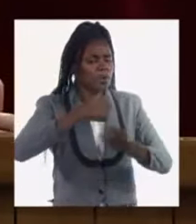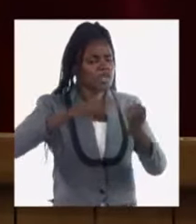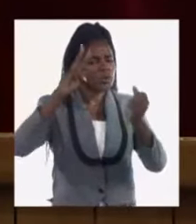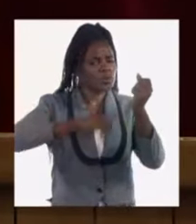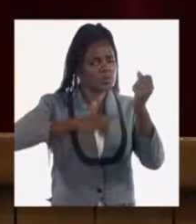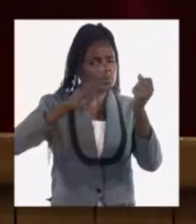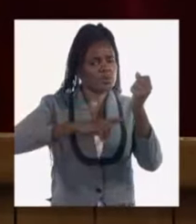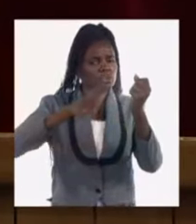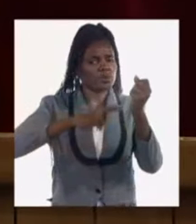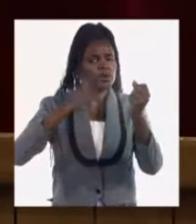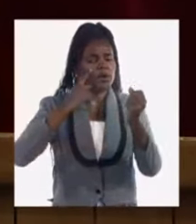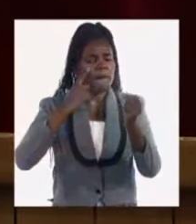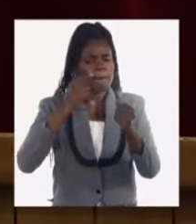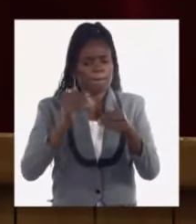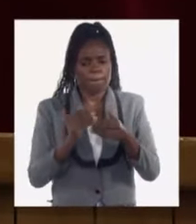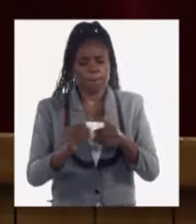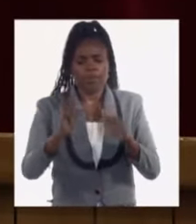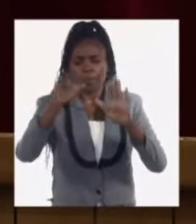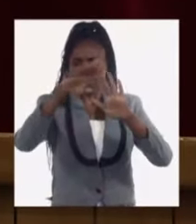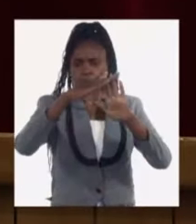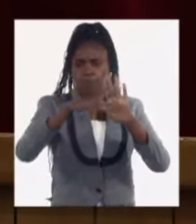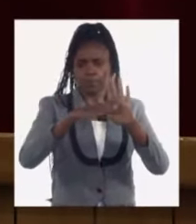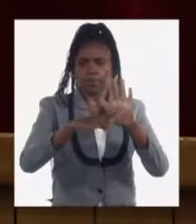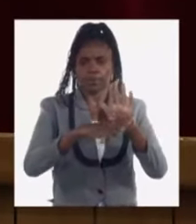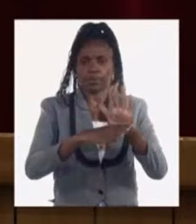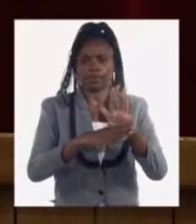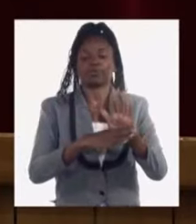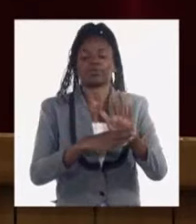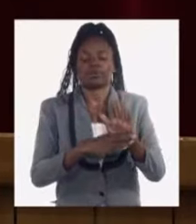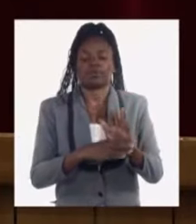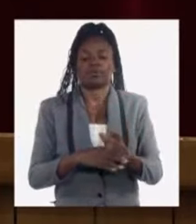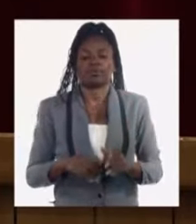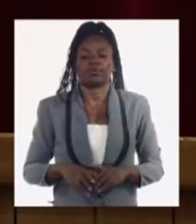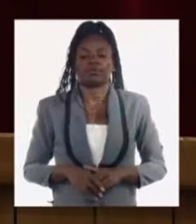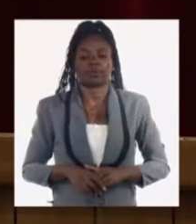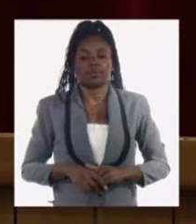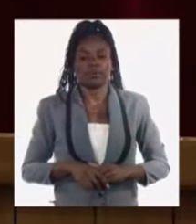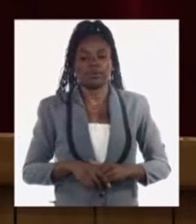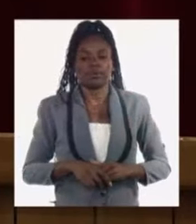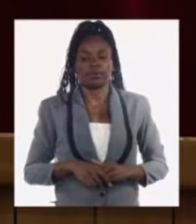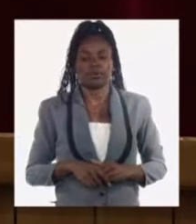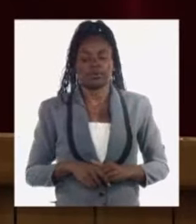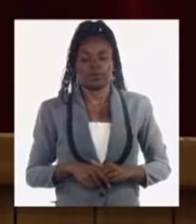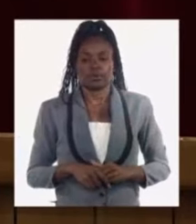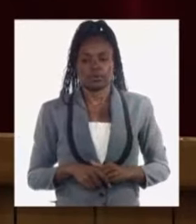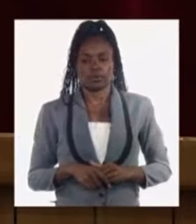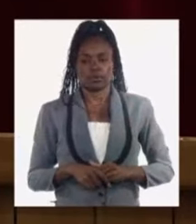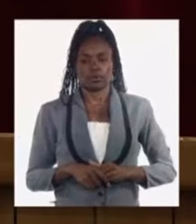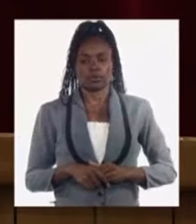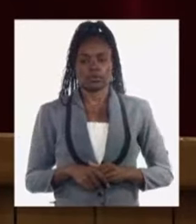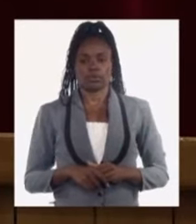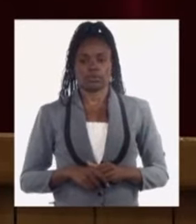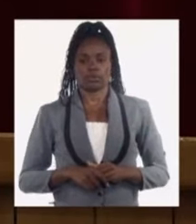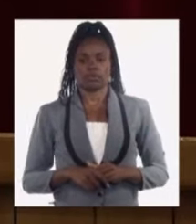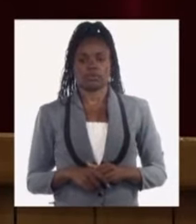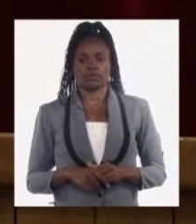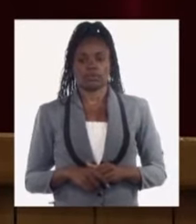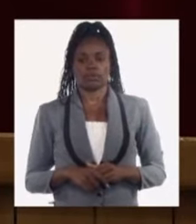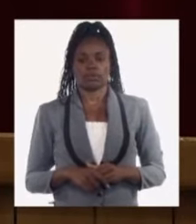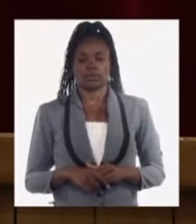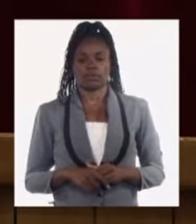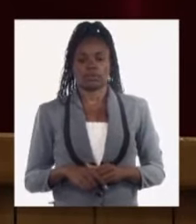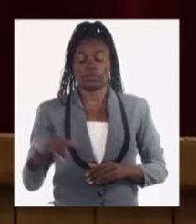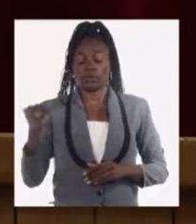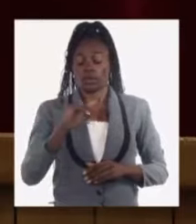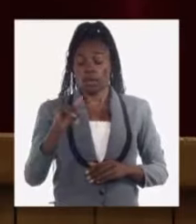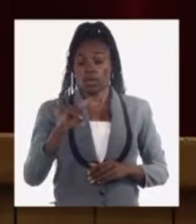y de ahí desprender entonces las medidas que en ese sentido tenemos que implementar, o aquí claramente la inflación sigue siendo un